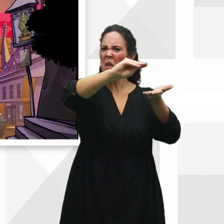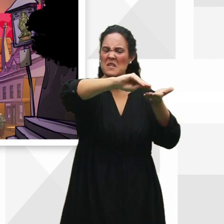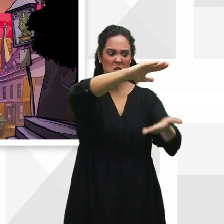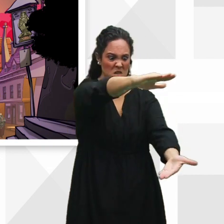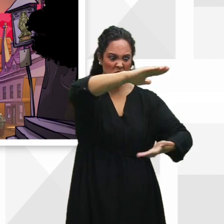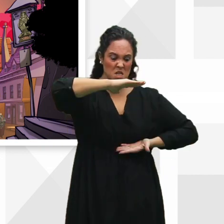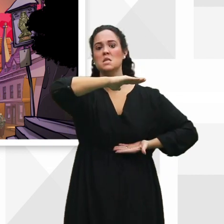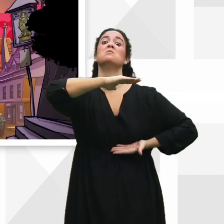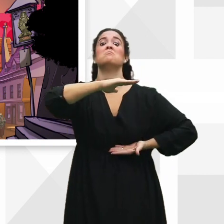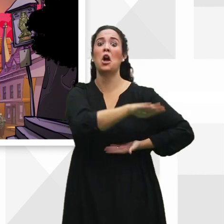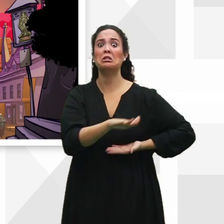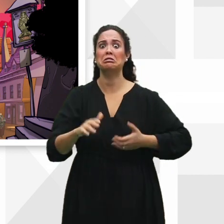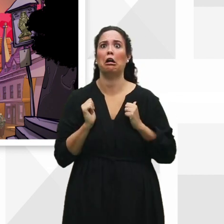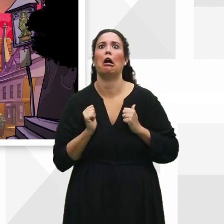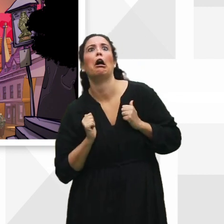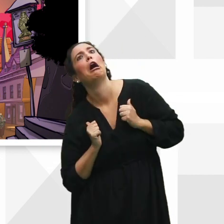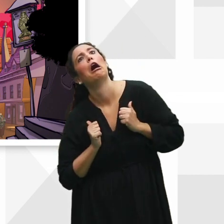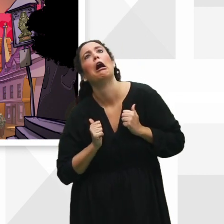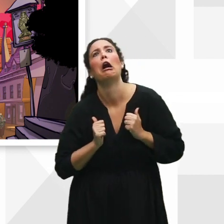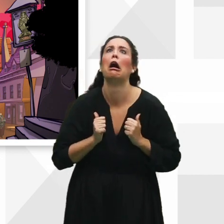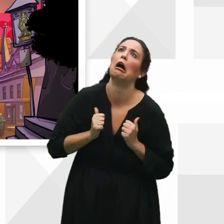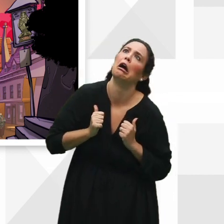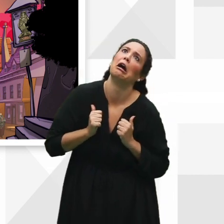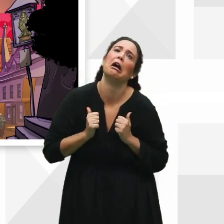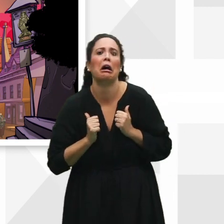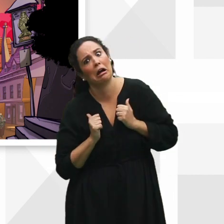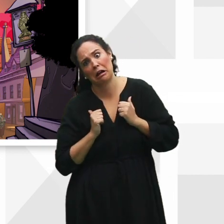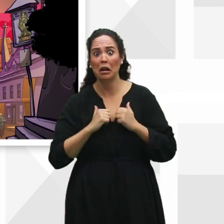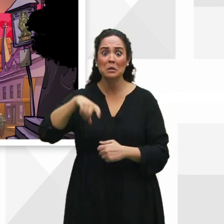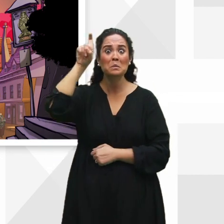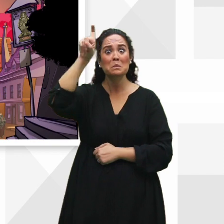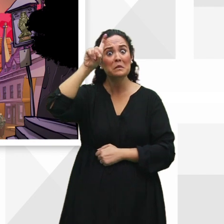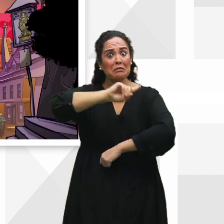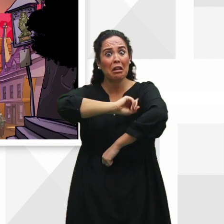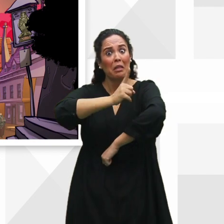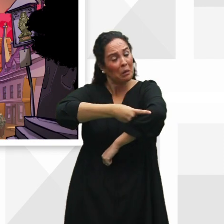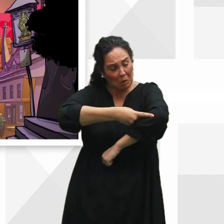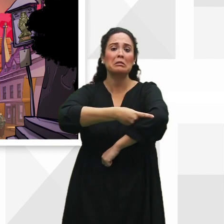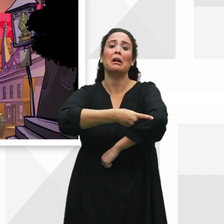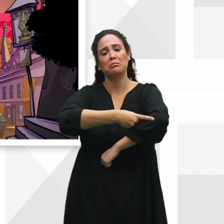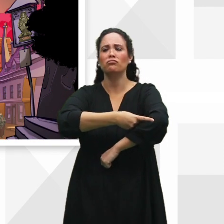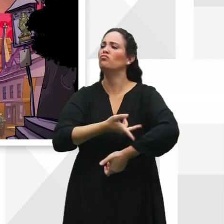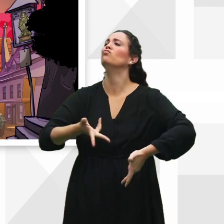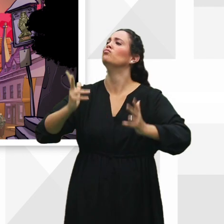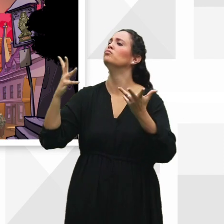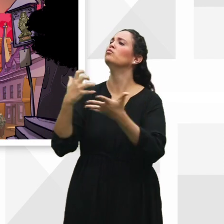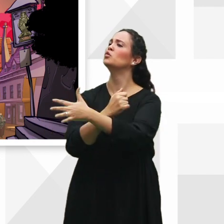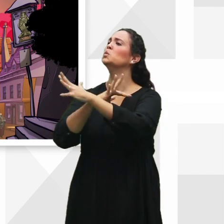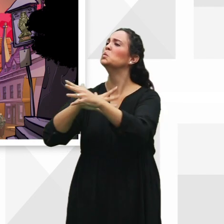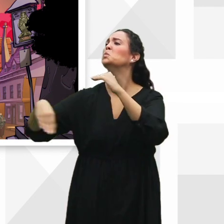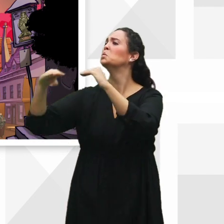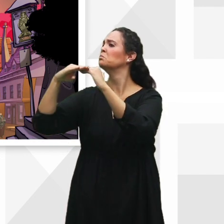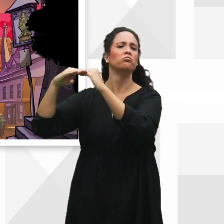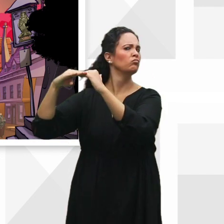que ni siquiera podían levantar la mochila. La profesora de gimnasia no les dejaba jugar a todos por igual,